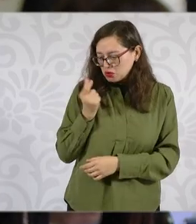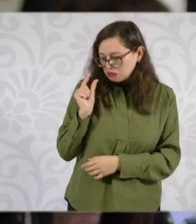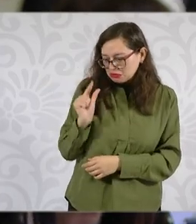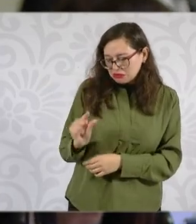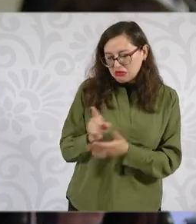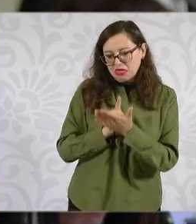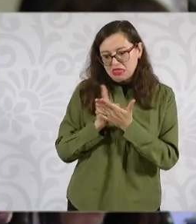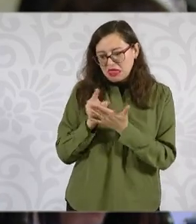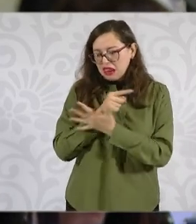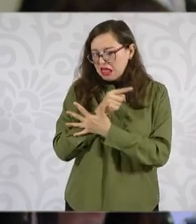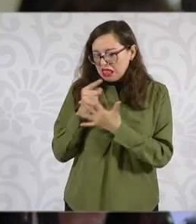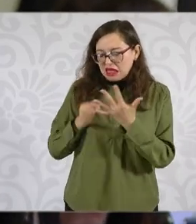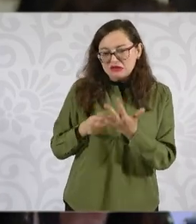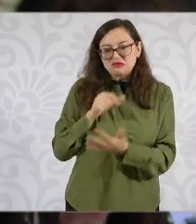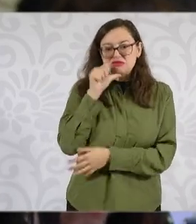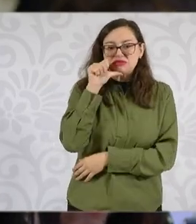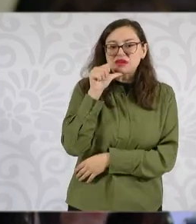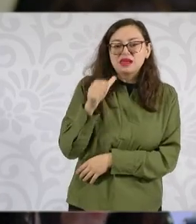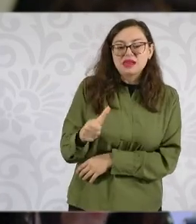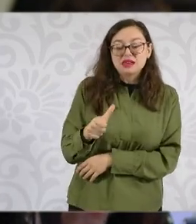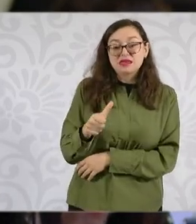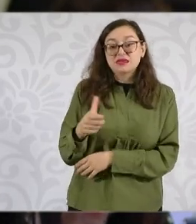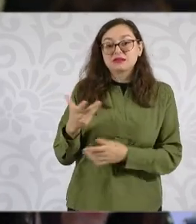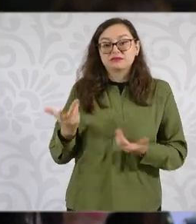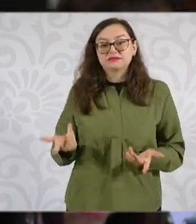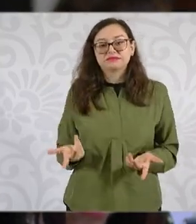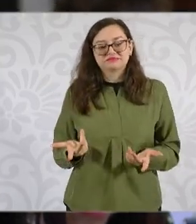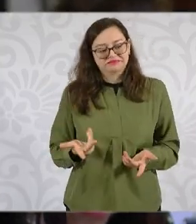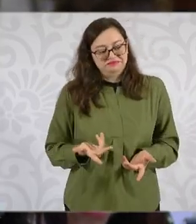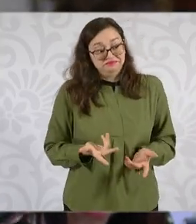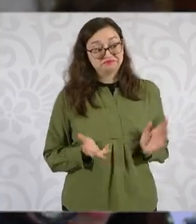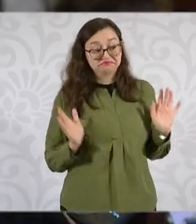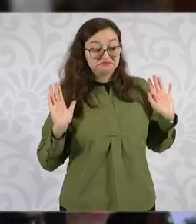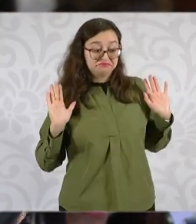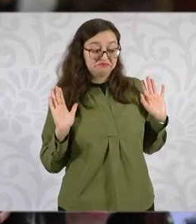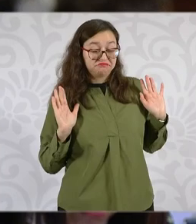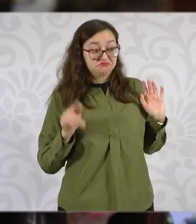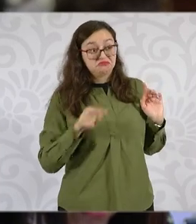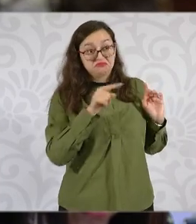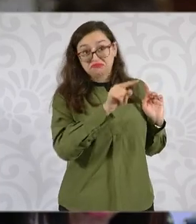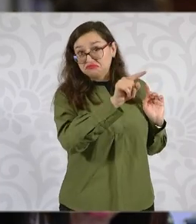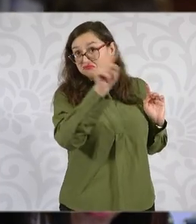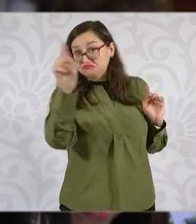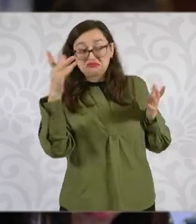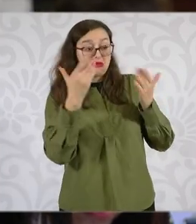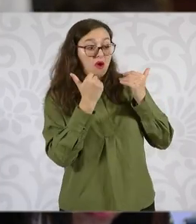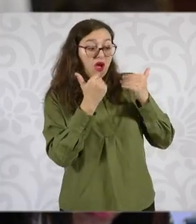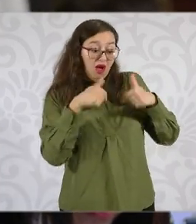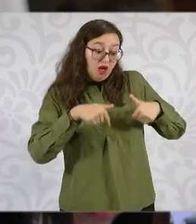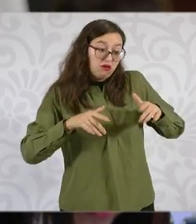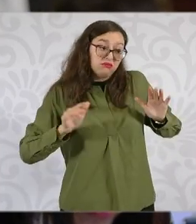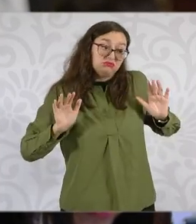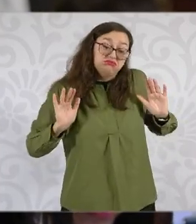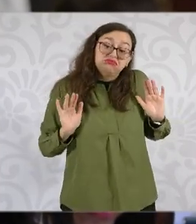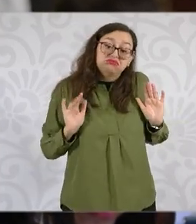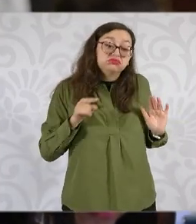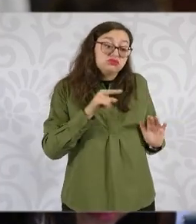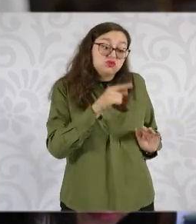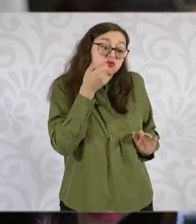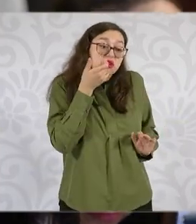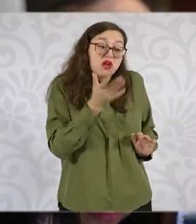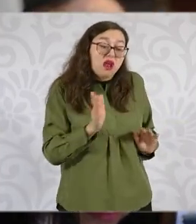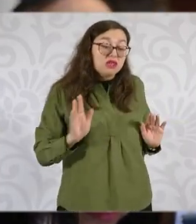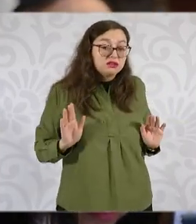regulación, dicen, bueno, de todos lados ustedes rechazan, pues aquí hay esto y si quieres, obviamente en detrimento de derechos